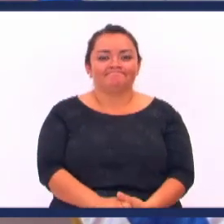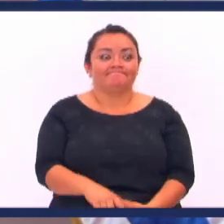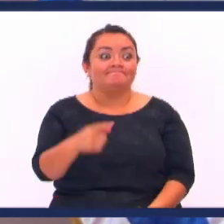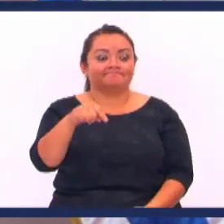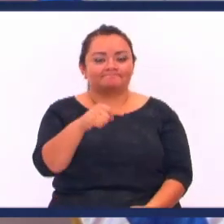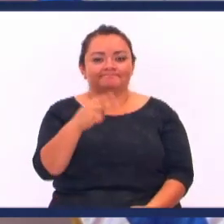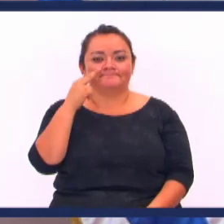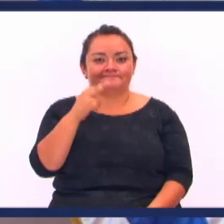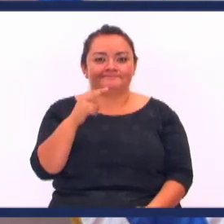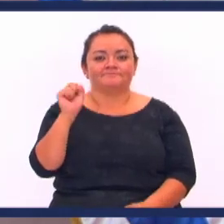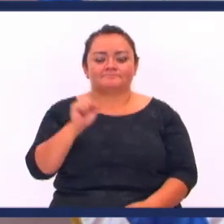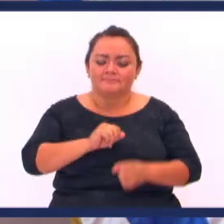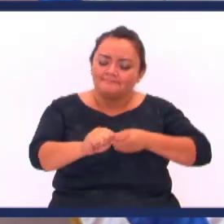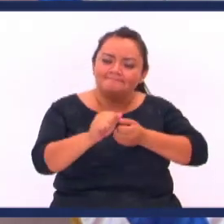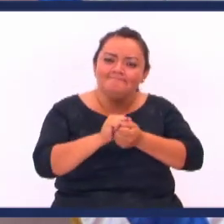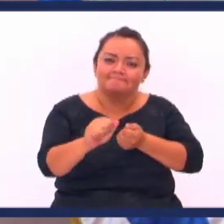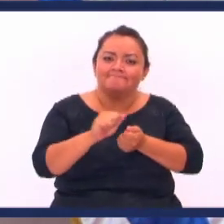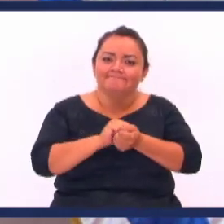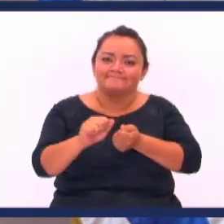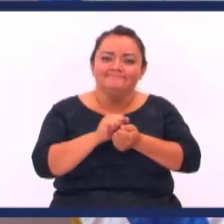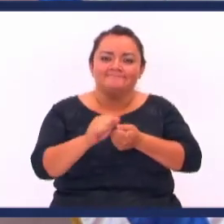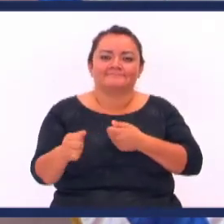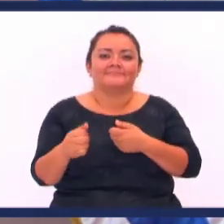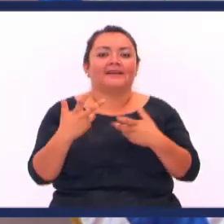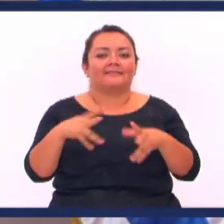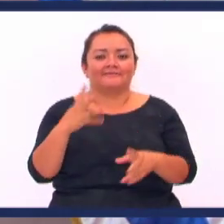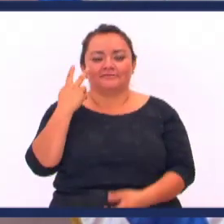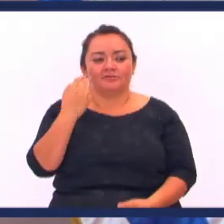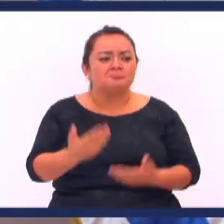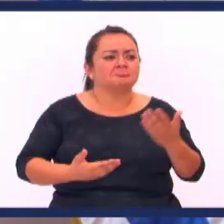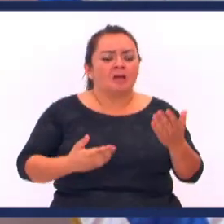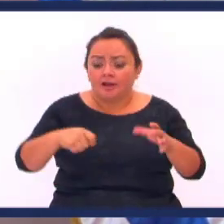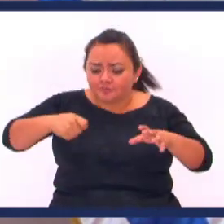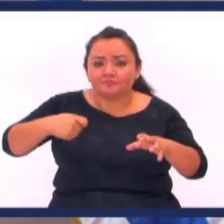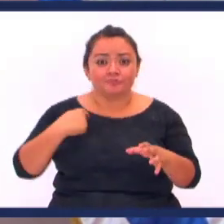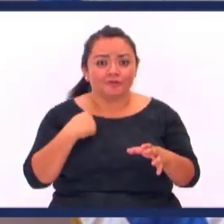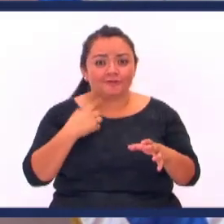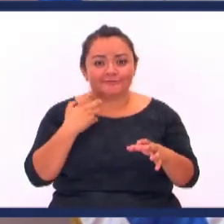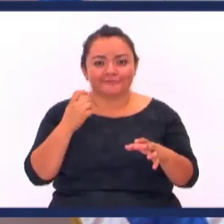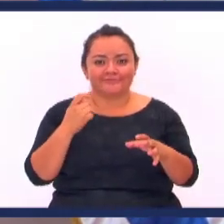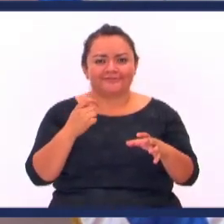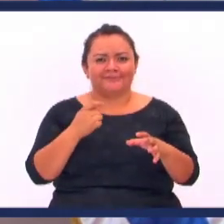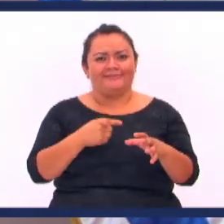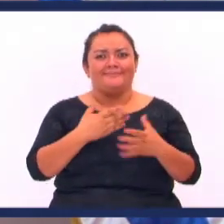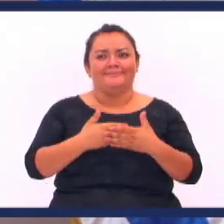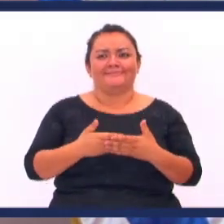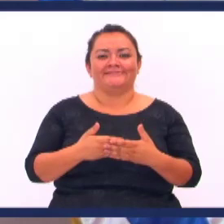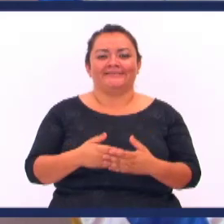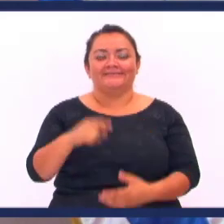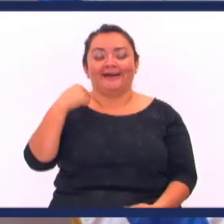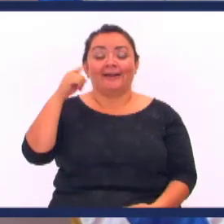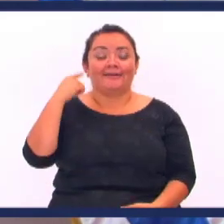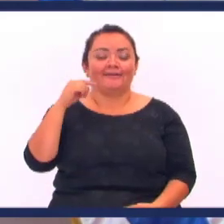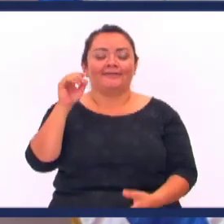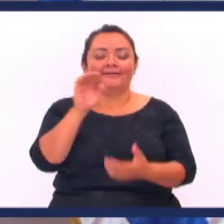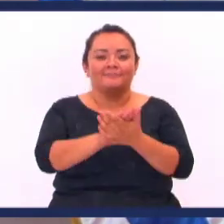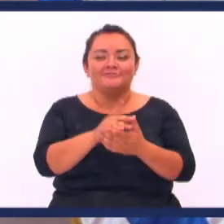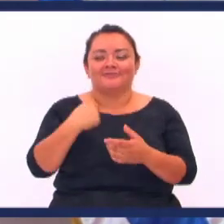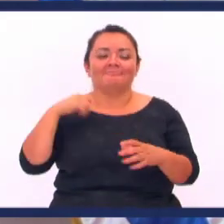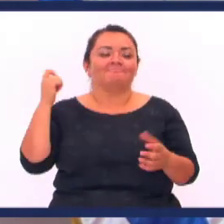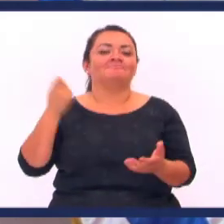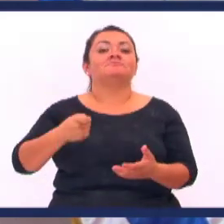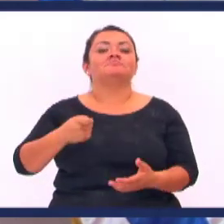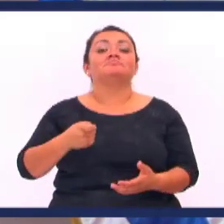Ya se dieron Los muchachos Que pueden lavar Ya el otro Quiere colaborar En la cocina Ya el marido Está en la casa En juicio